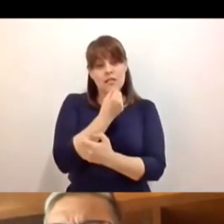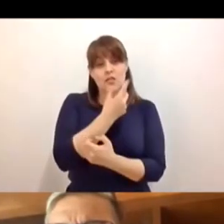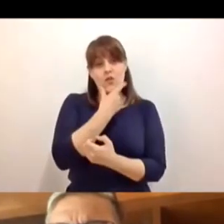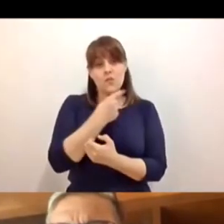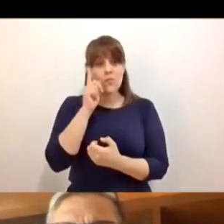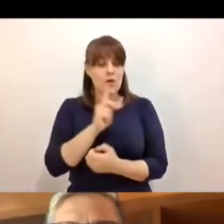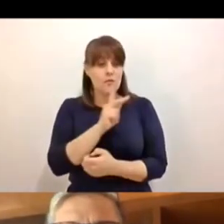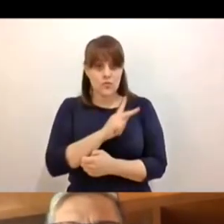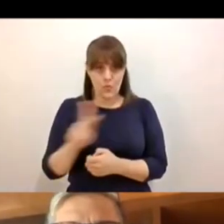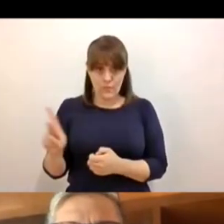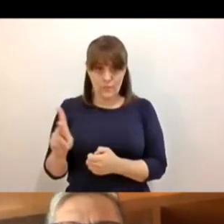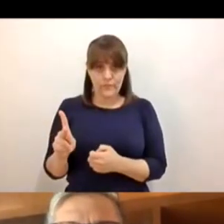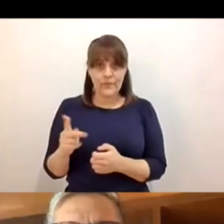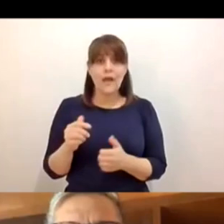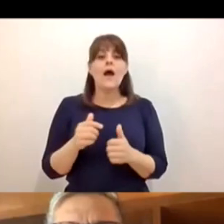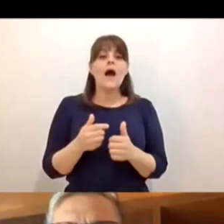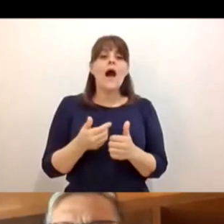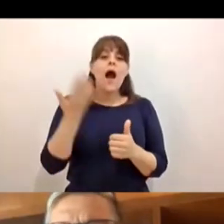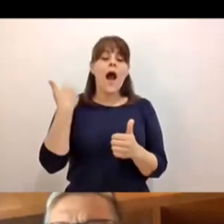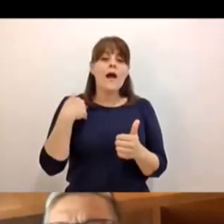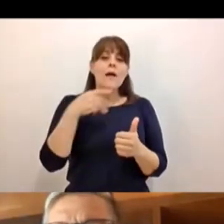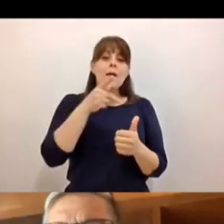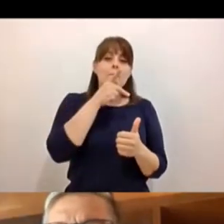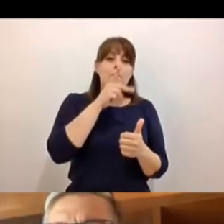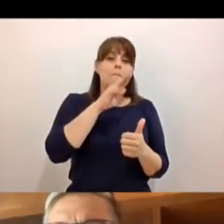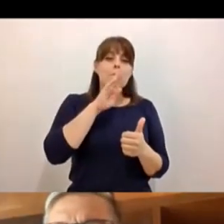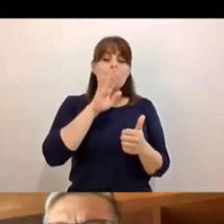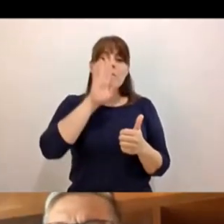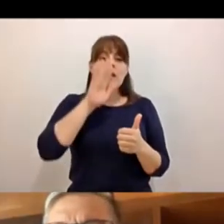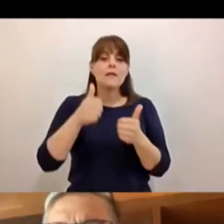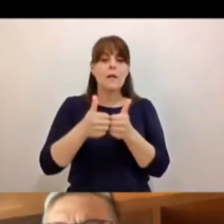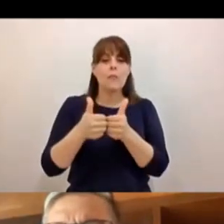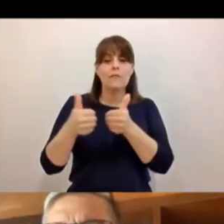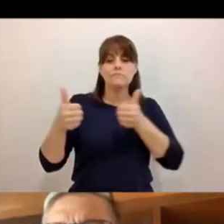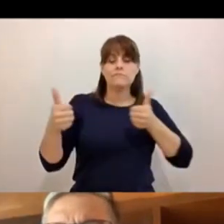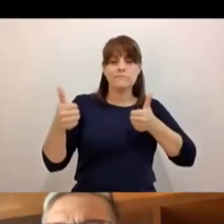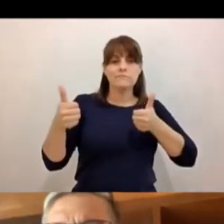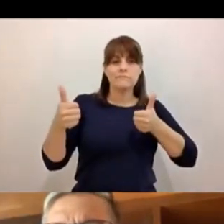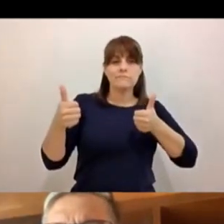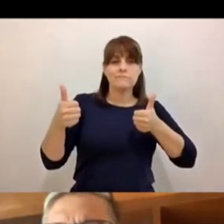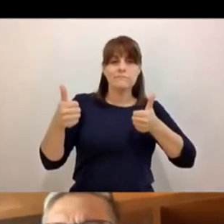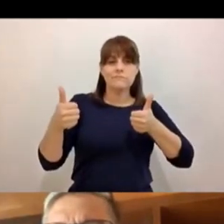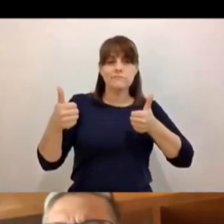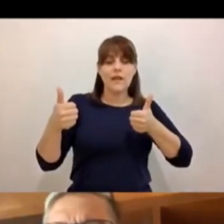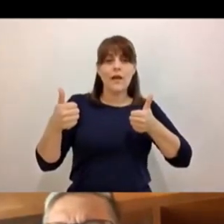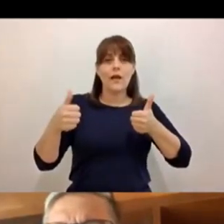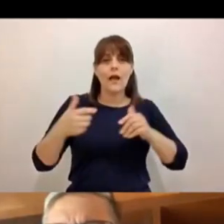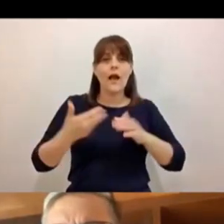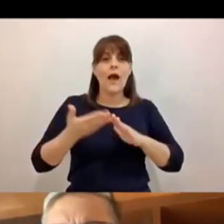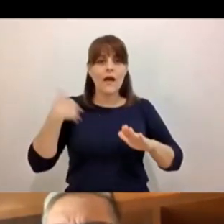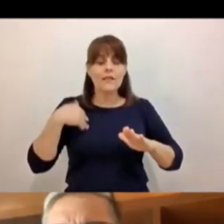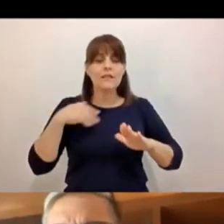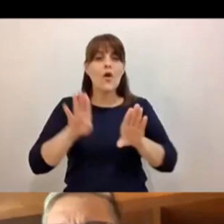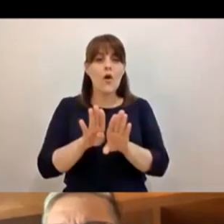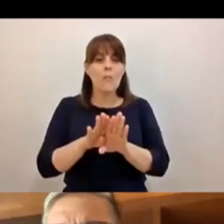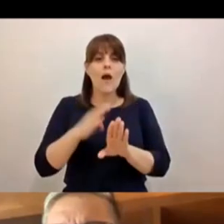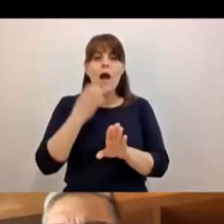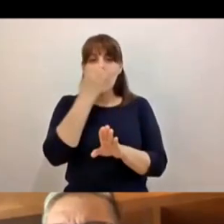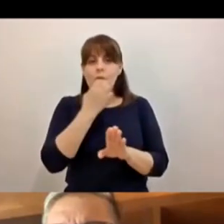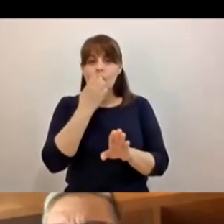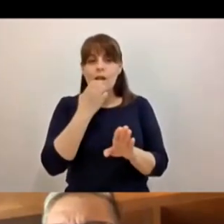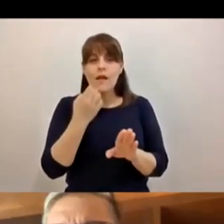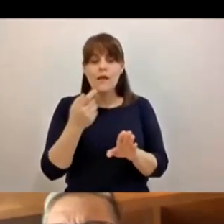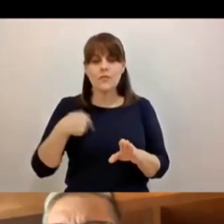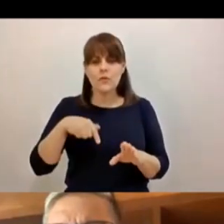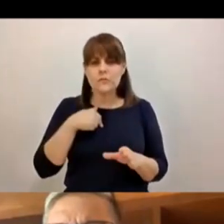del compromiso de las madres y los padres con la educación de los niños en la escuela. Nosotros recogimos